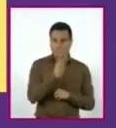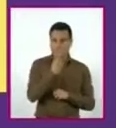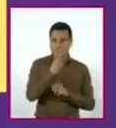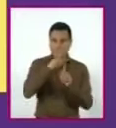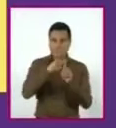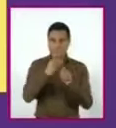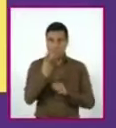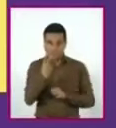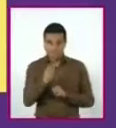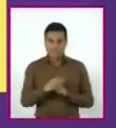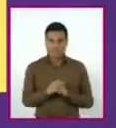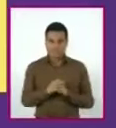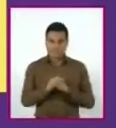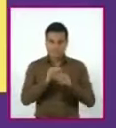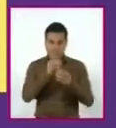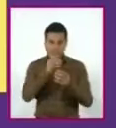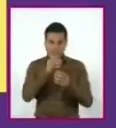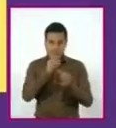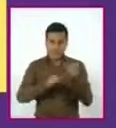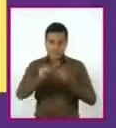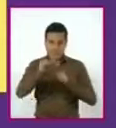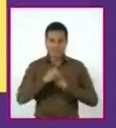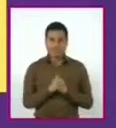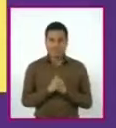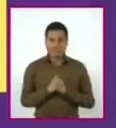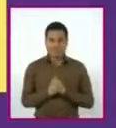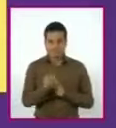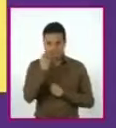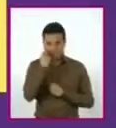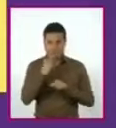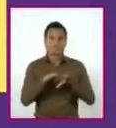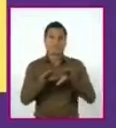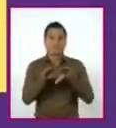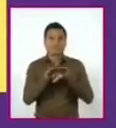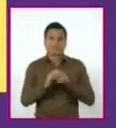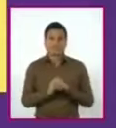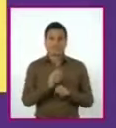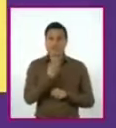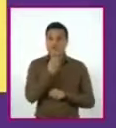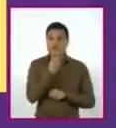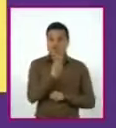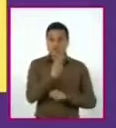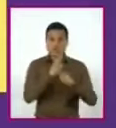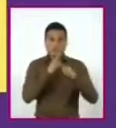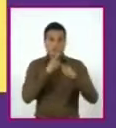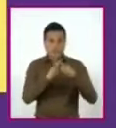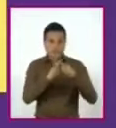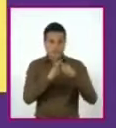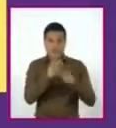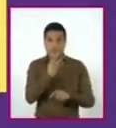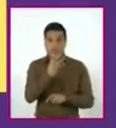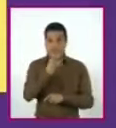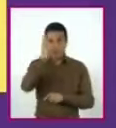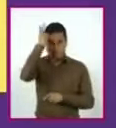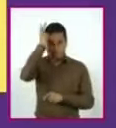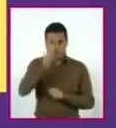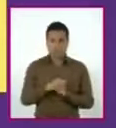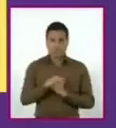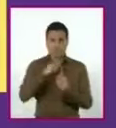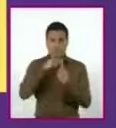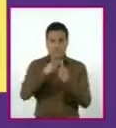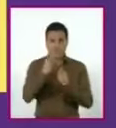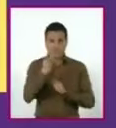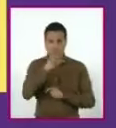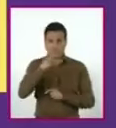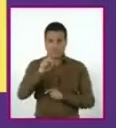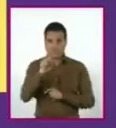34. Que sustituyendo nos quedará 2 por 4 al cuadrado más 2 igual